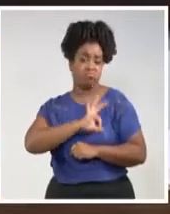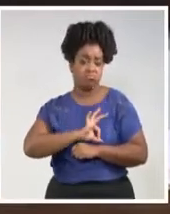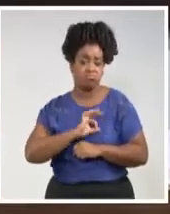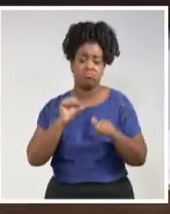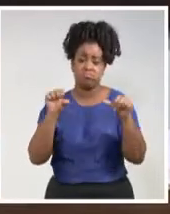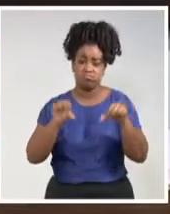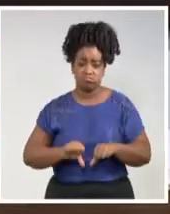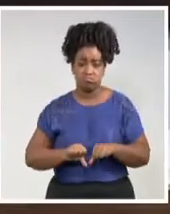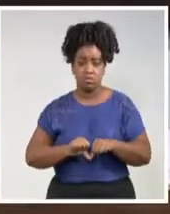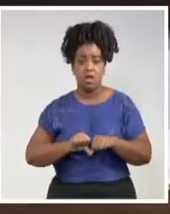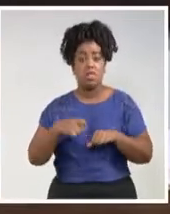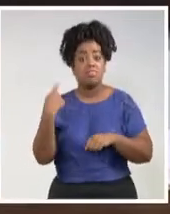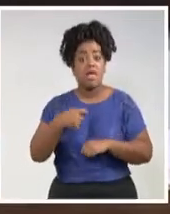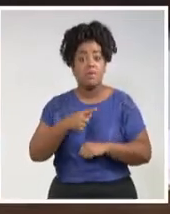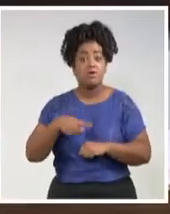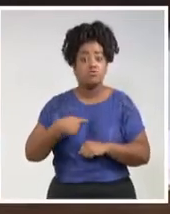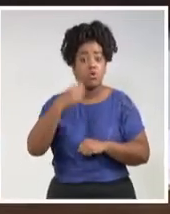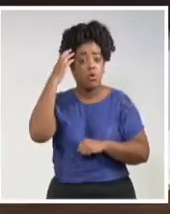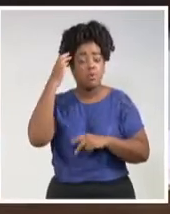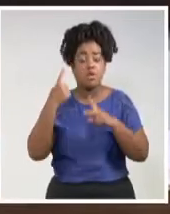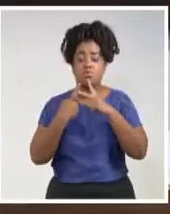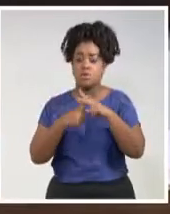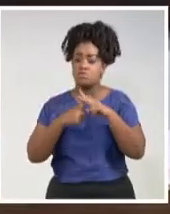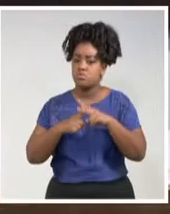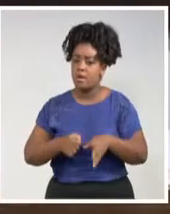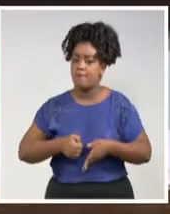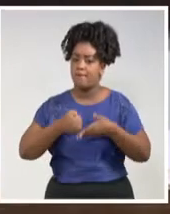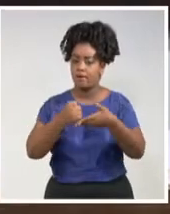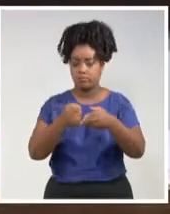es como gobierno tenemos que atender y tenemos que resolver.